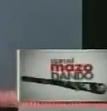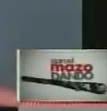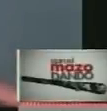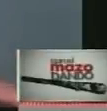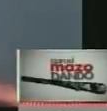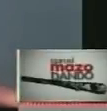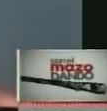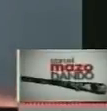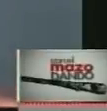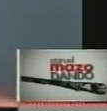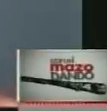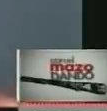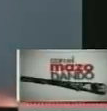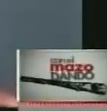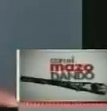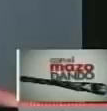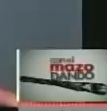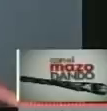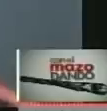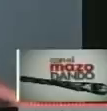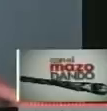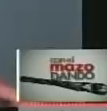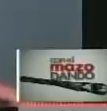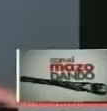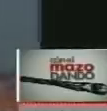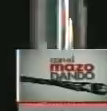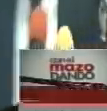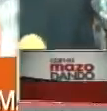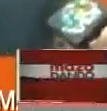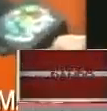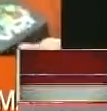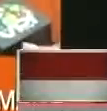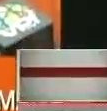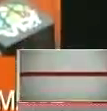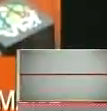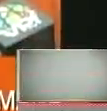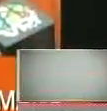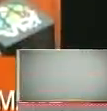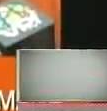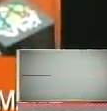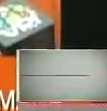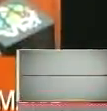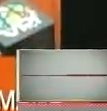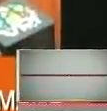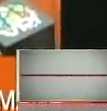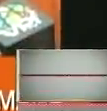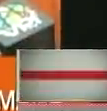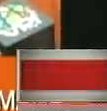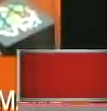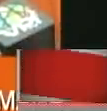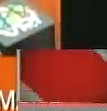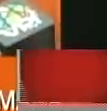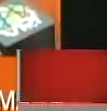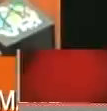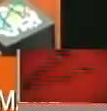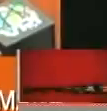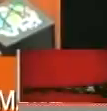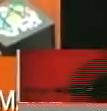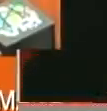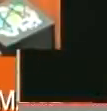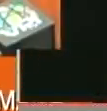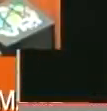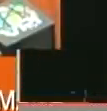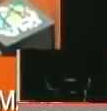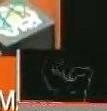avanzada edad. Primero justicia, tenemos por lo menos a unos 5 o 6 lesionados. Comentarle al país lo sucedido el pasado sábado en la parroquia